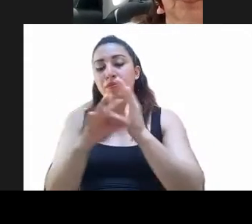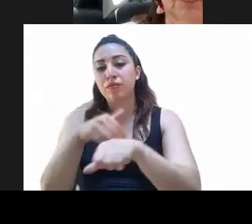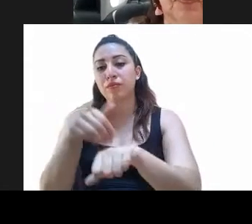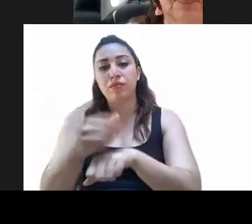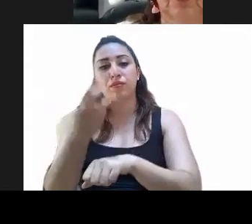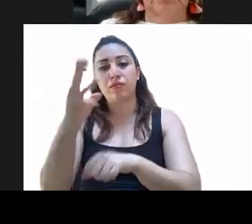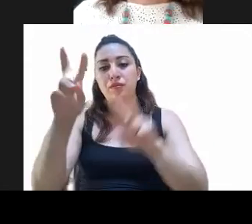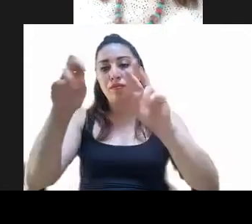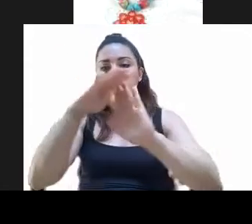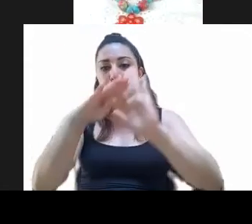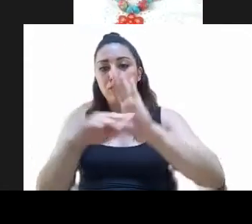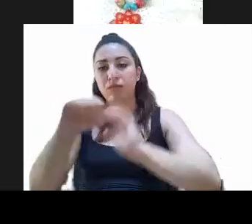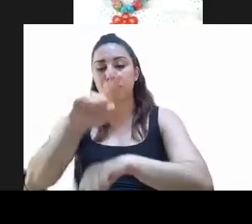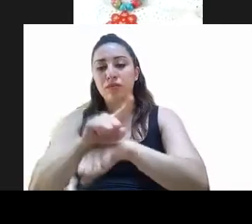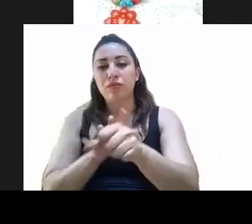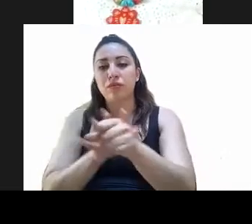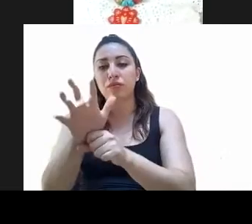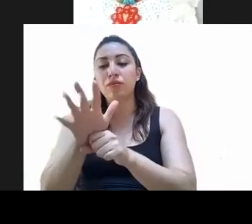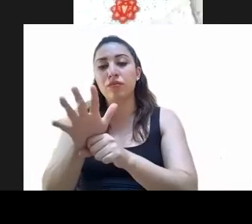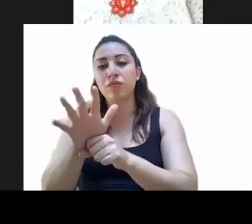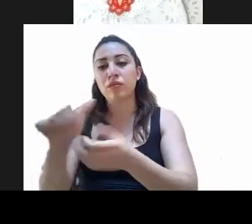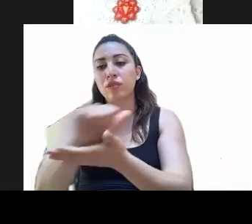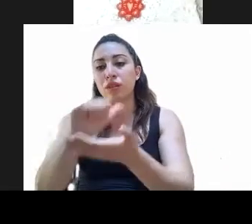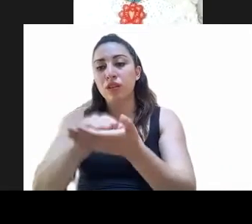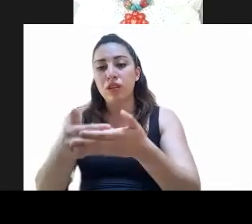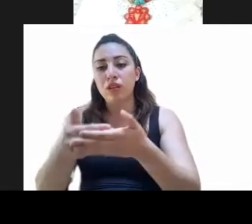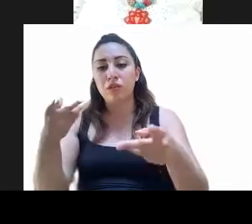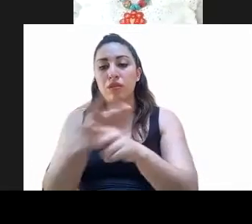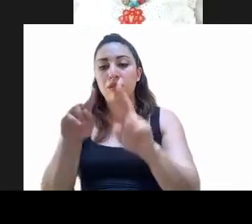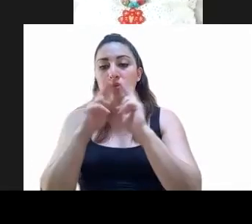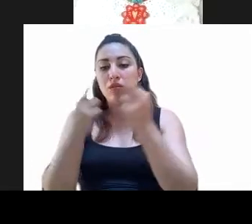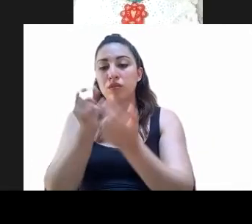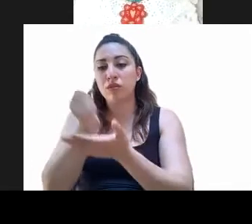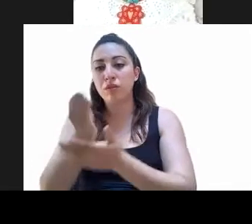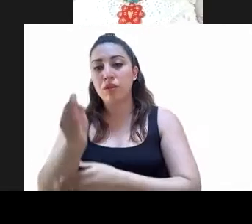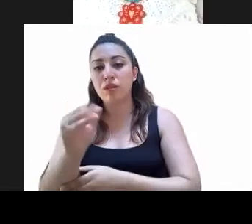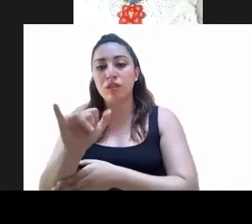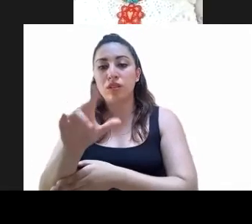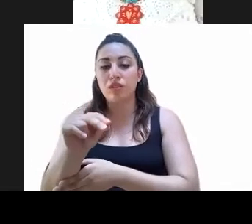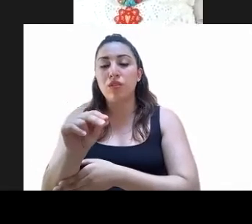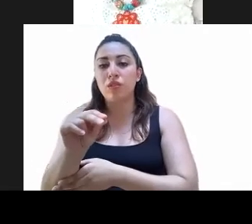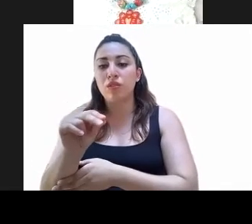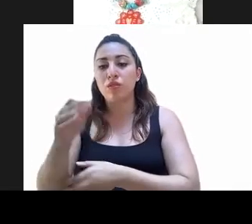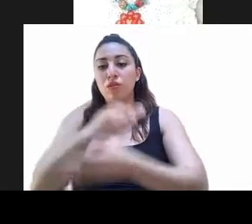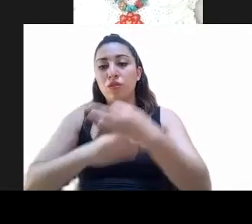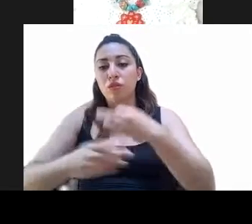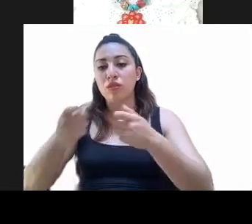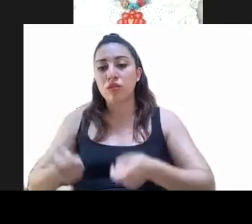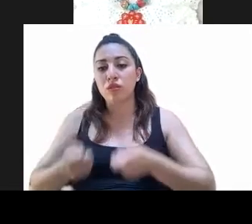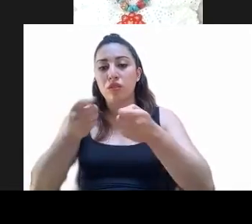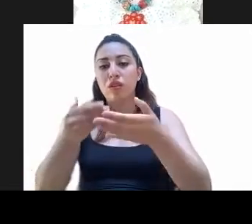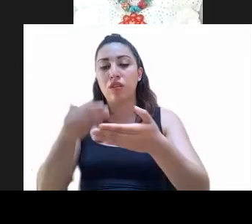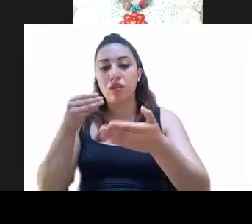día, relativo a la aprobación del acta de la sesión anterior. En virtud de que dicha acta fue remitida con anticipación,